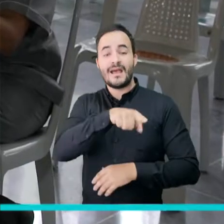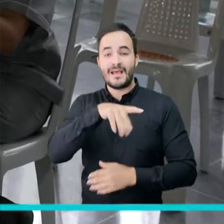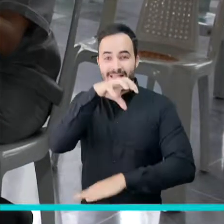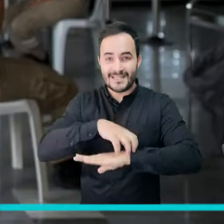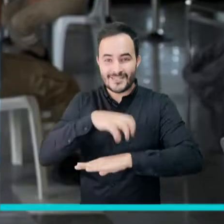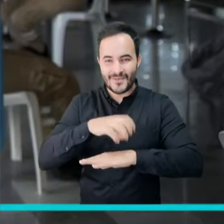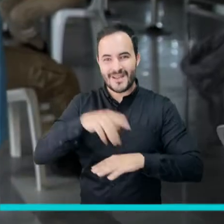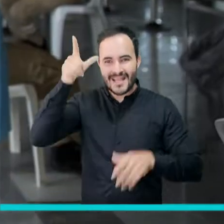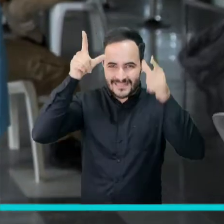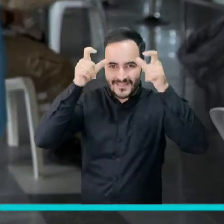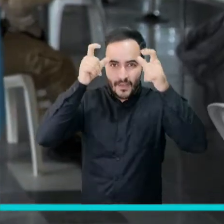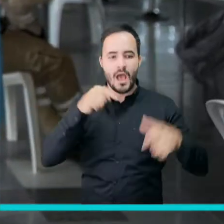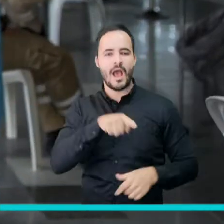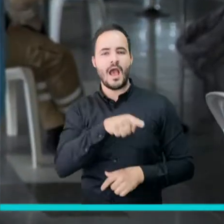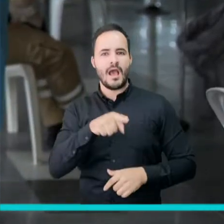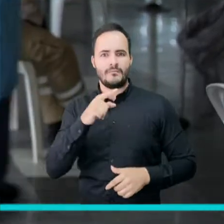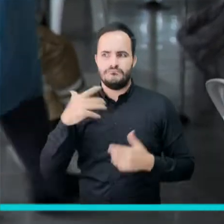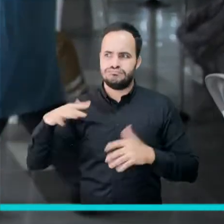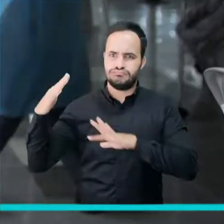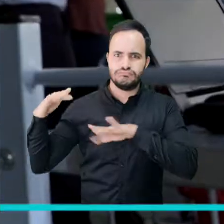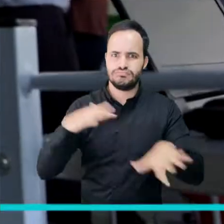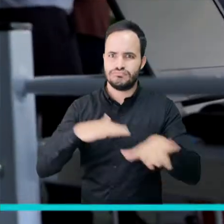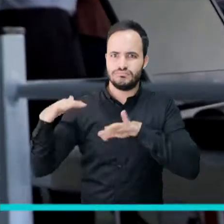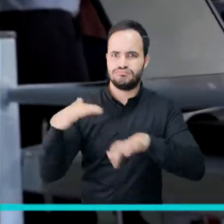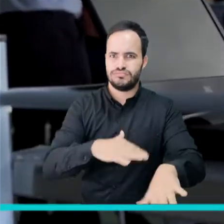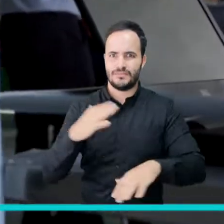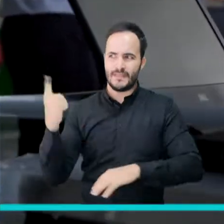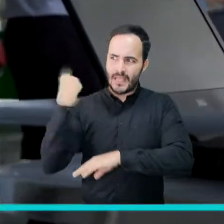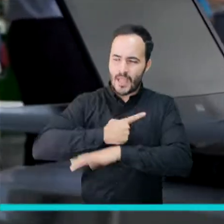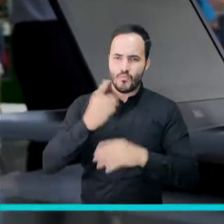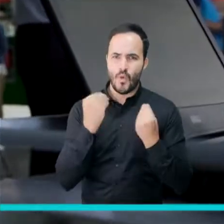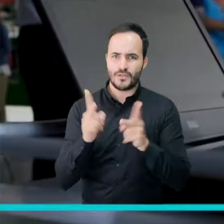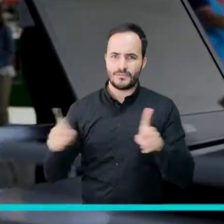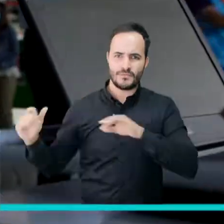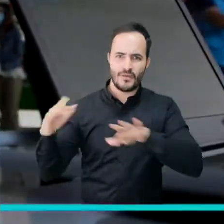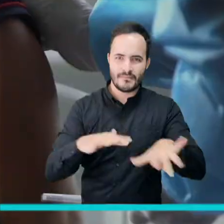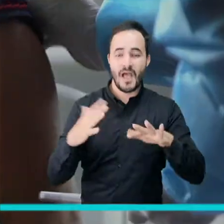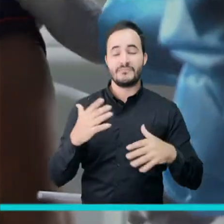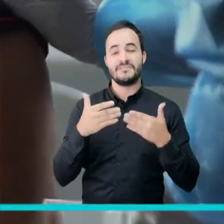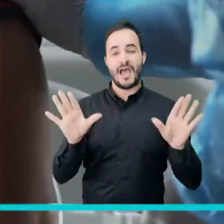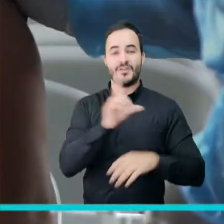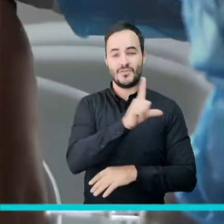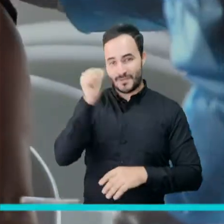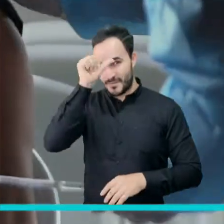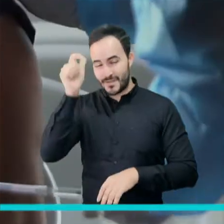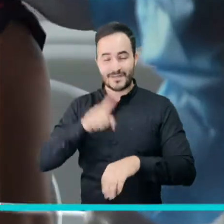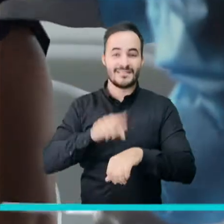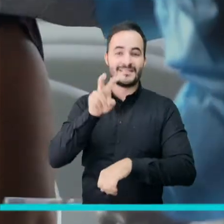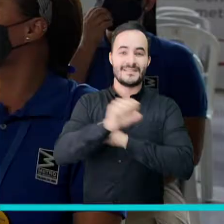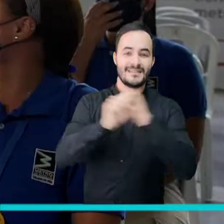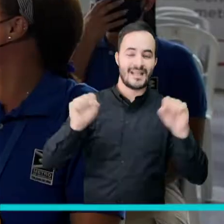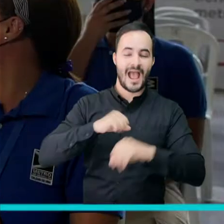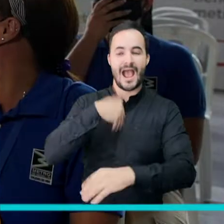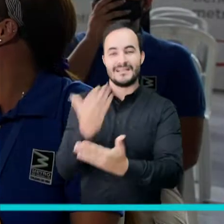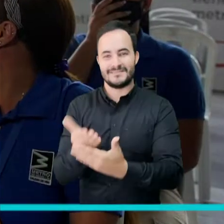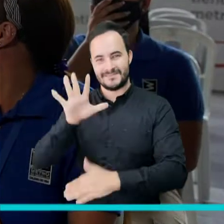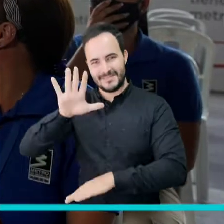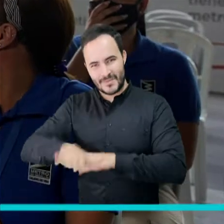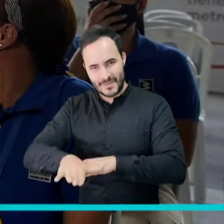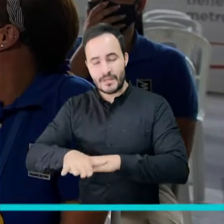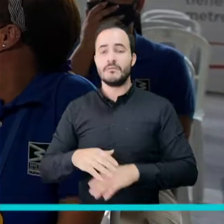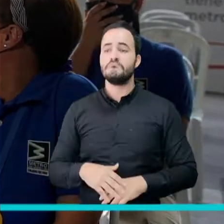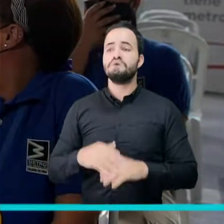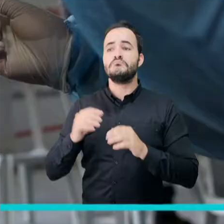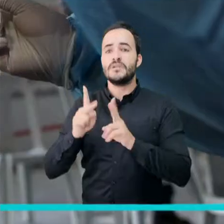Acevedo, que mueve un promedio de 400 mil usuarios, fue ubicado a este punto y presta servicio de lunes a domingo entre las 7 de la mañana y las